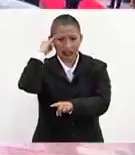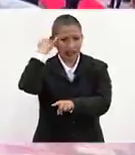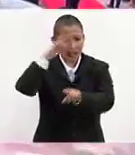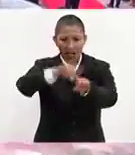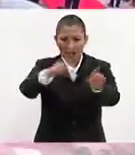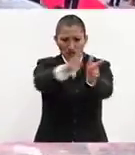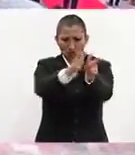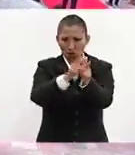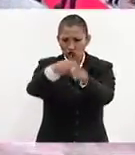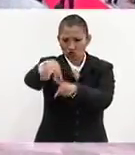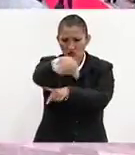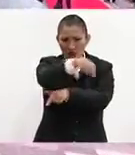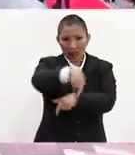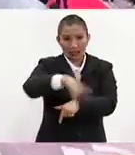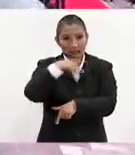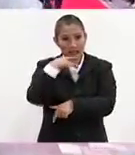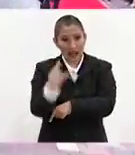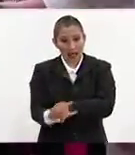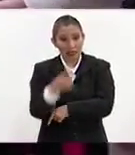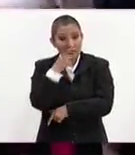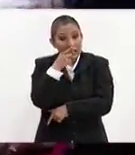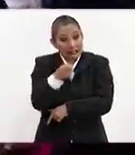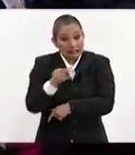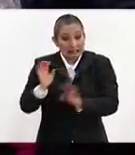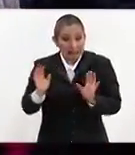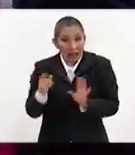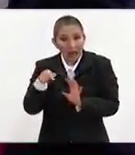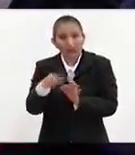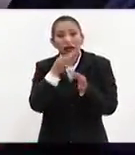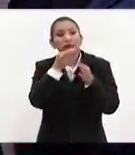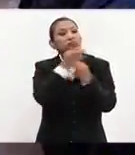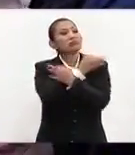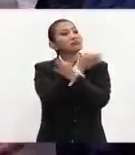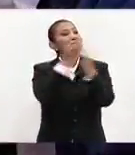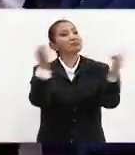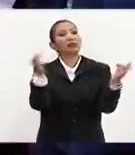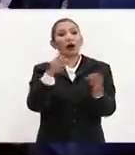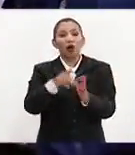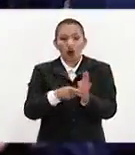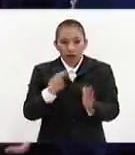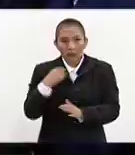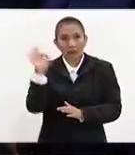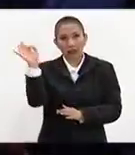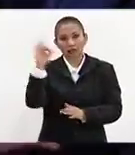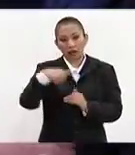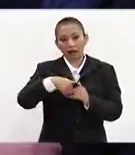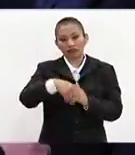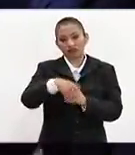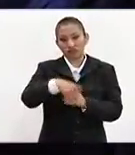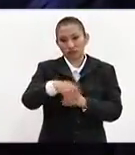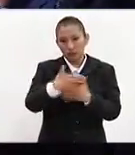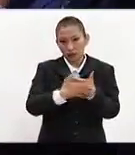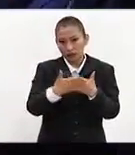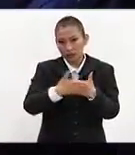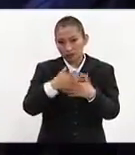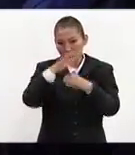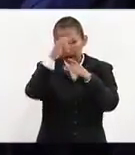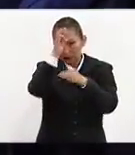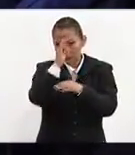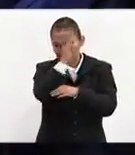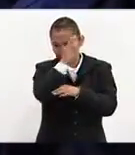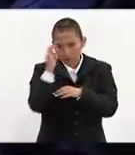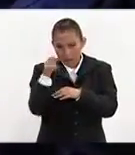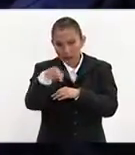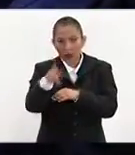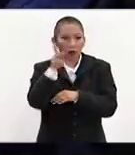que tiene esta nación. Se supone que este mensaje lo podría volver a repetir durante las próximas intervenciones que